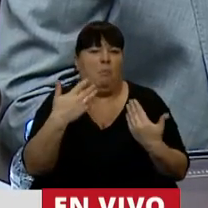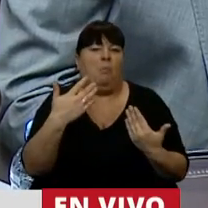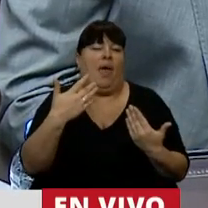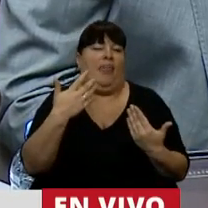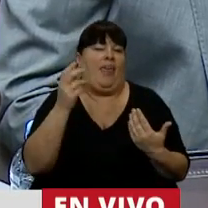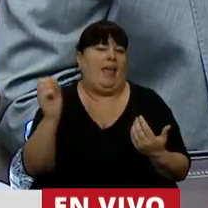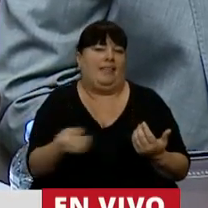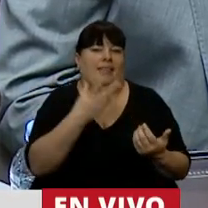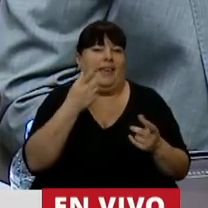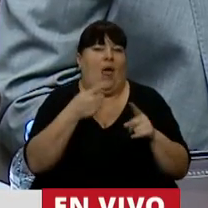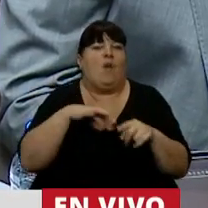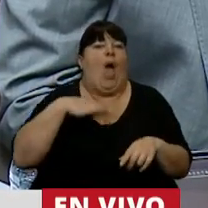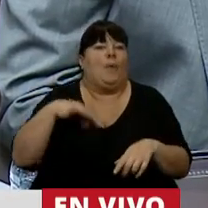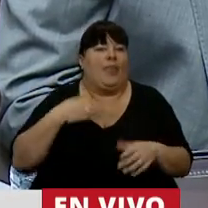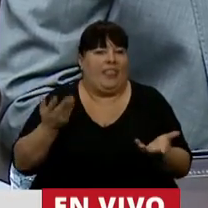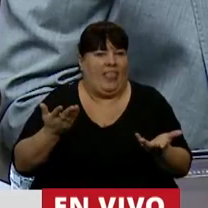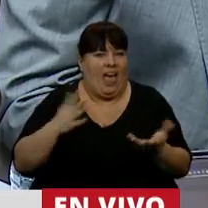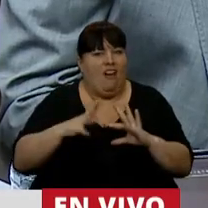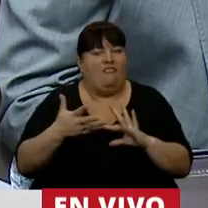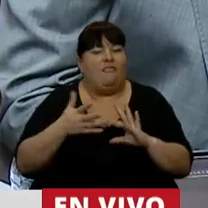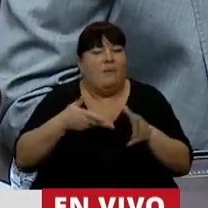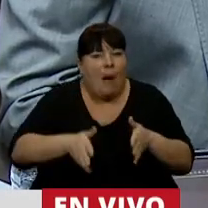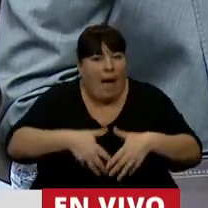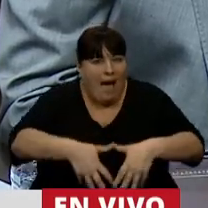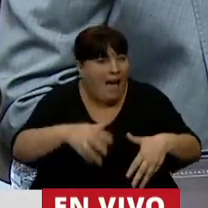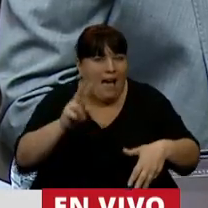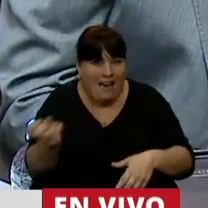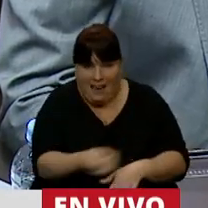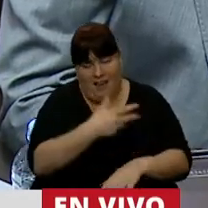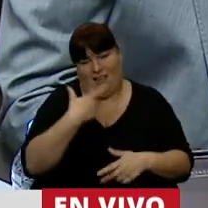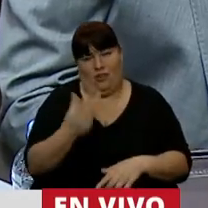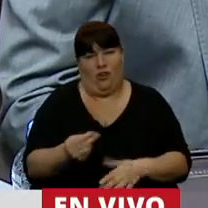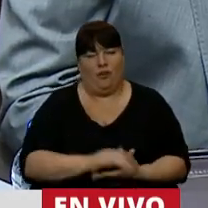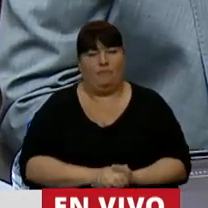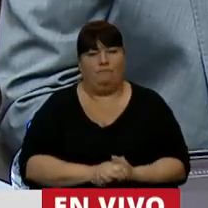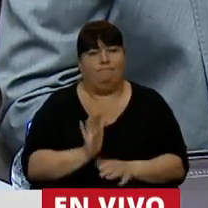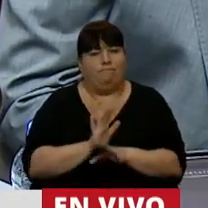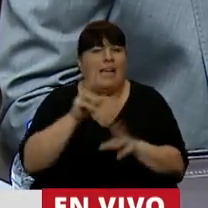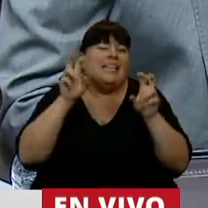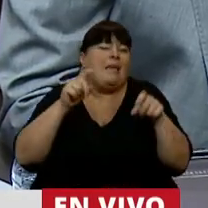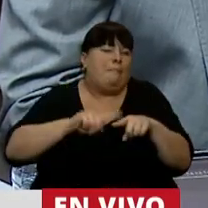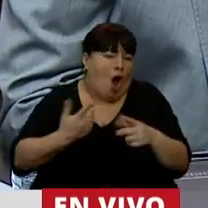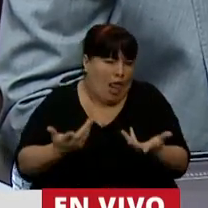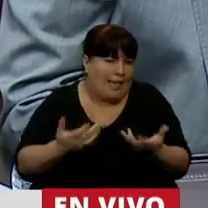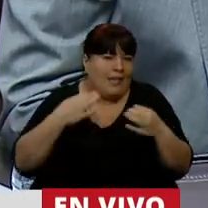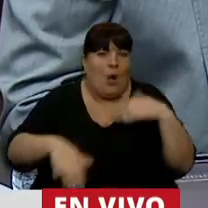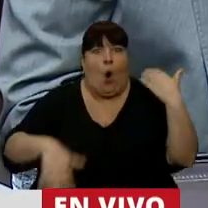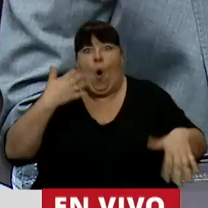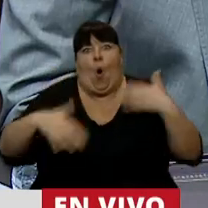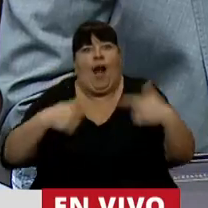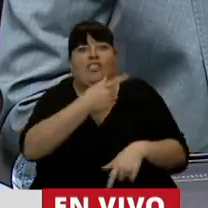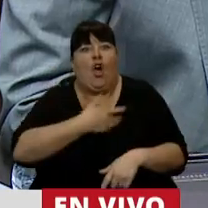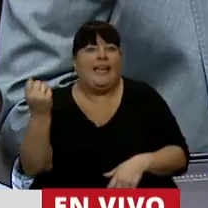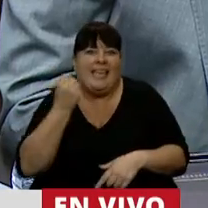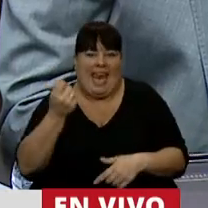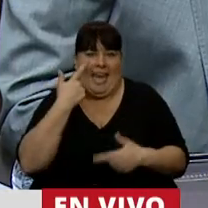deseche una incipiente vida en formación. Evidentemente es un hecho político, estamos ante la urgencia que tiene